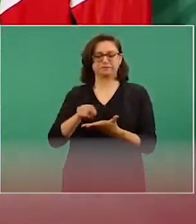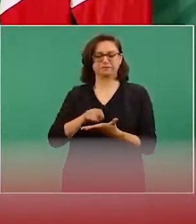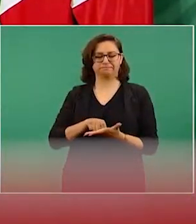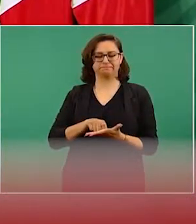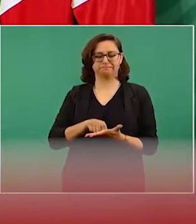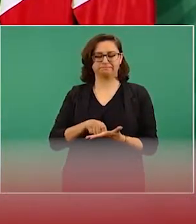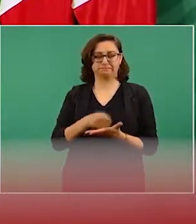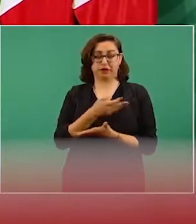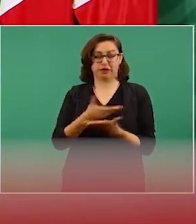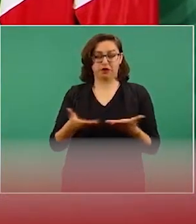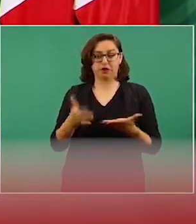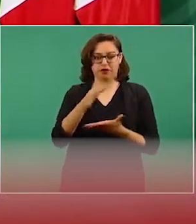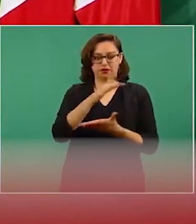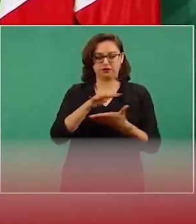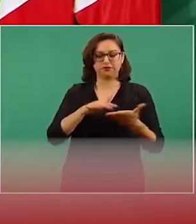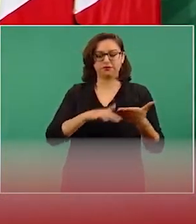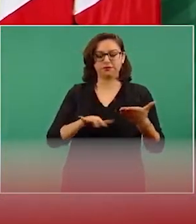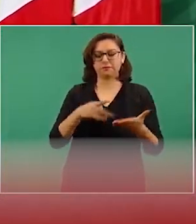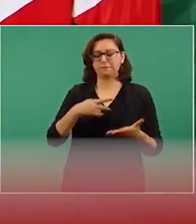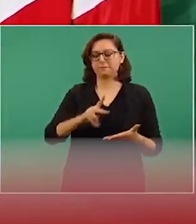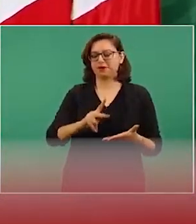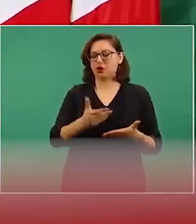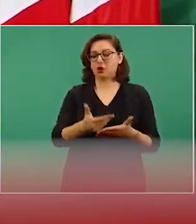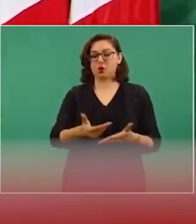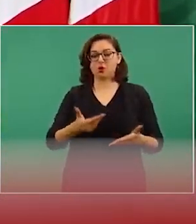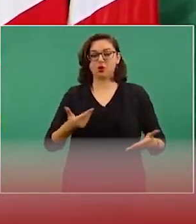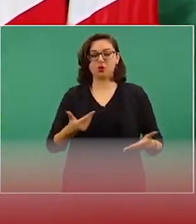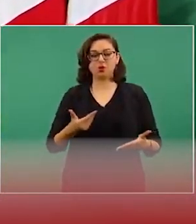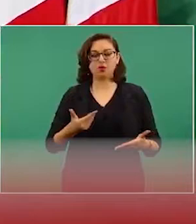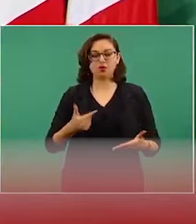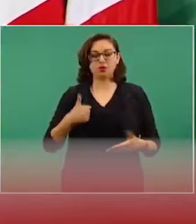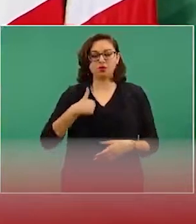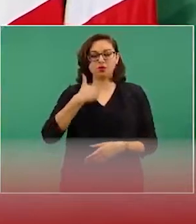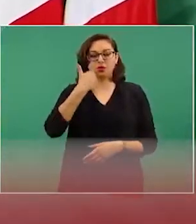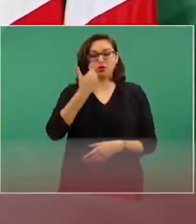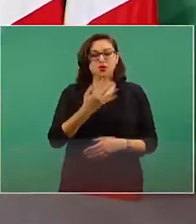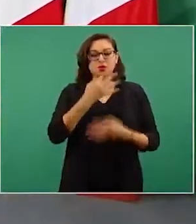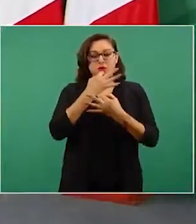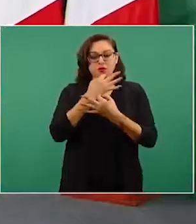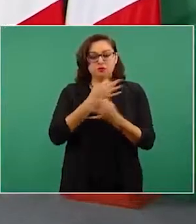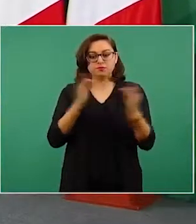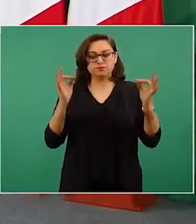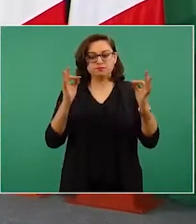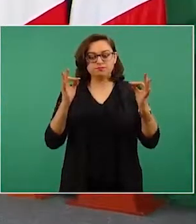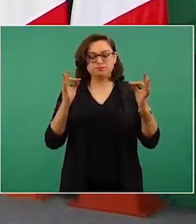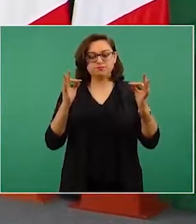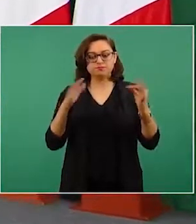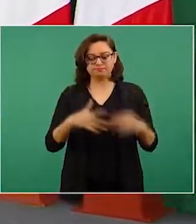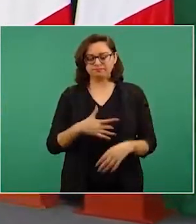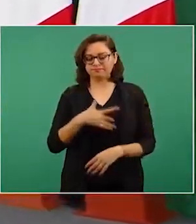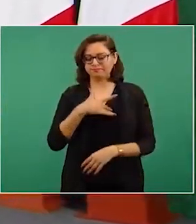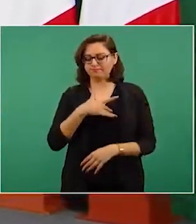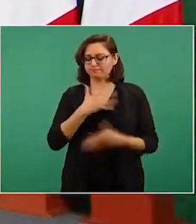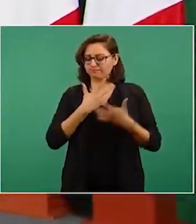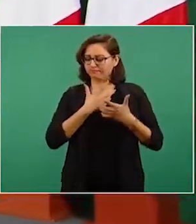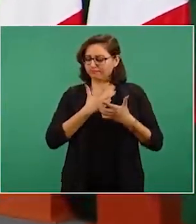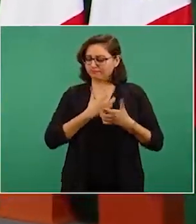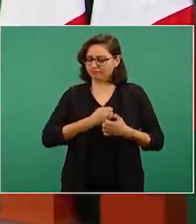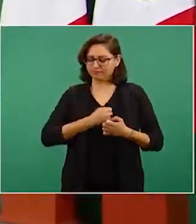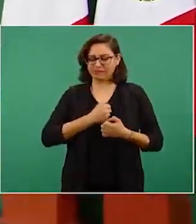Quisiera expresar mi pesar por